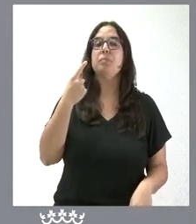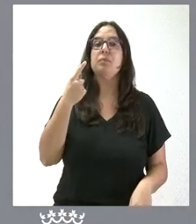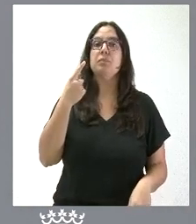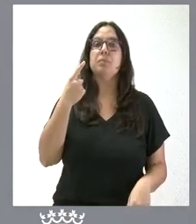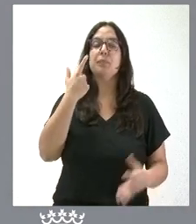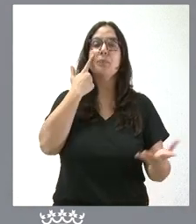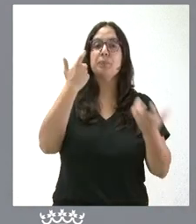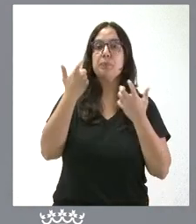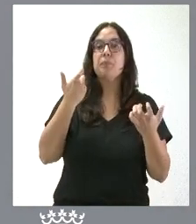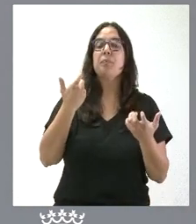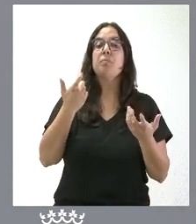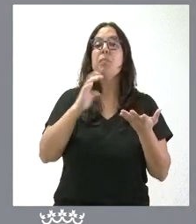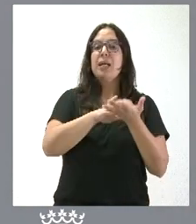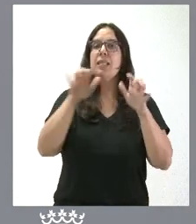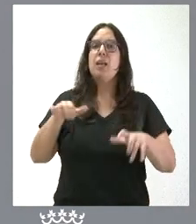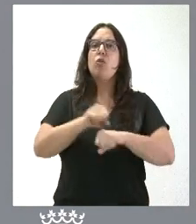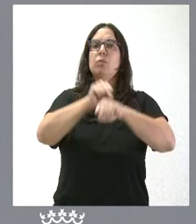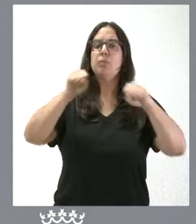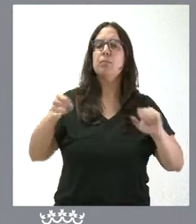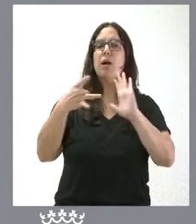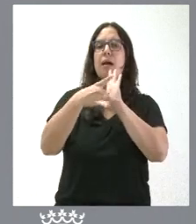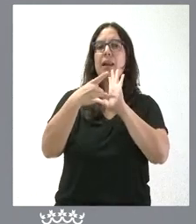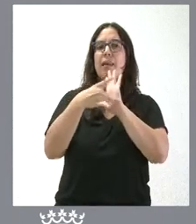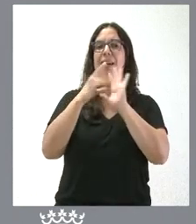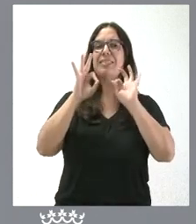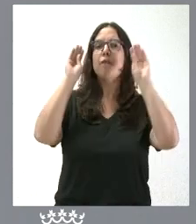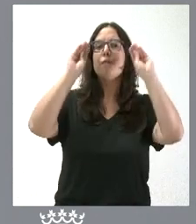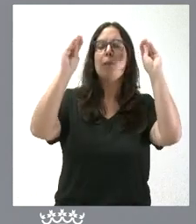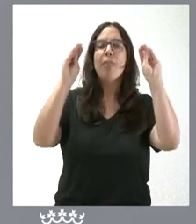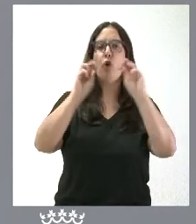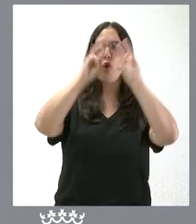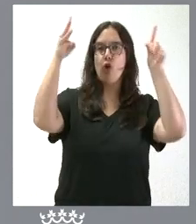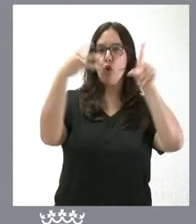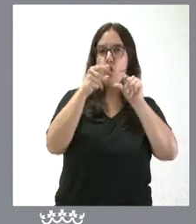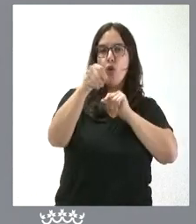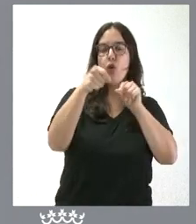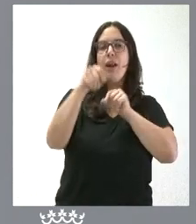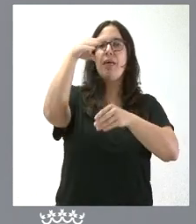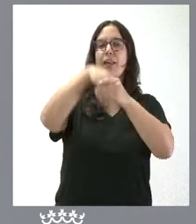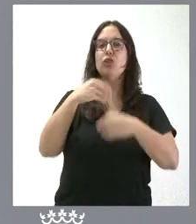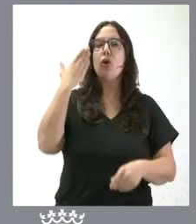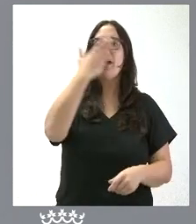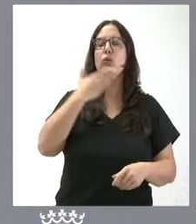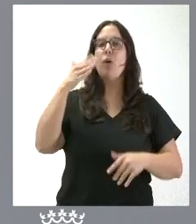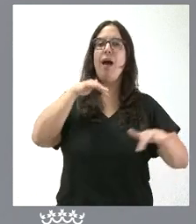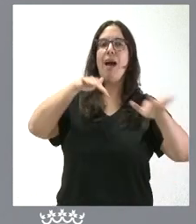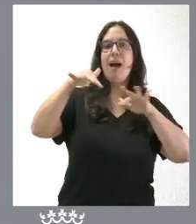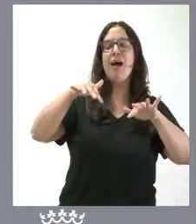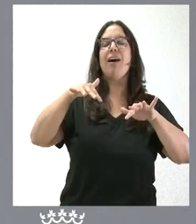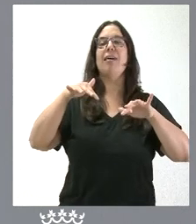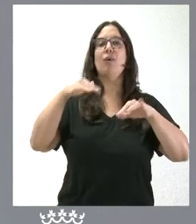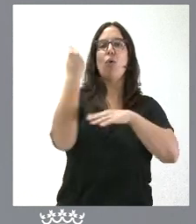que Castilla y León refuerza la calidad de la formación online en las escuelas de animación juvenil y tiempo libre